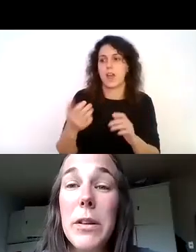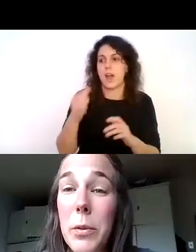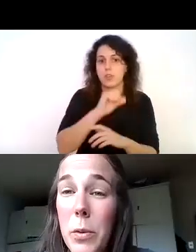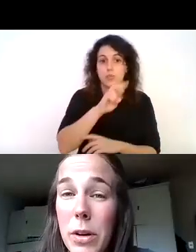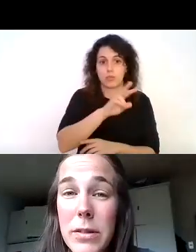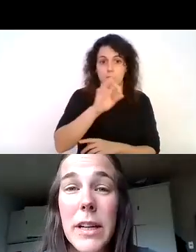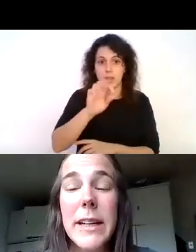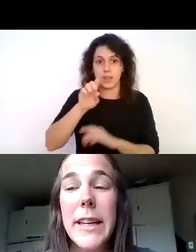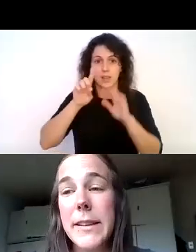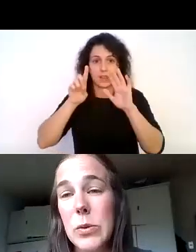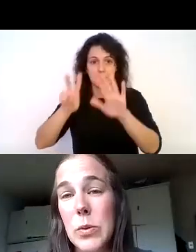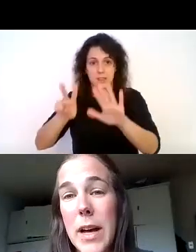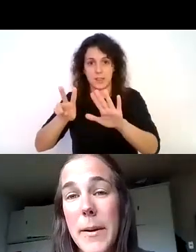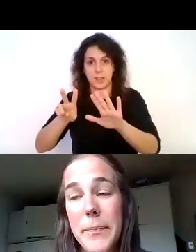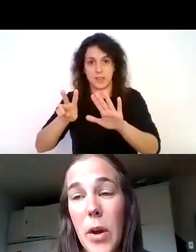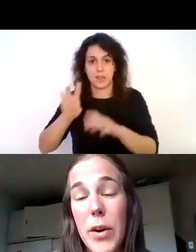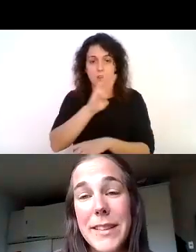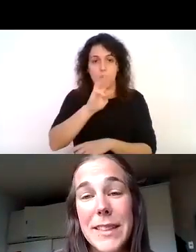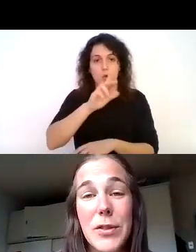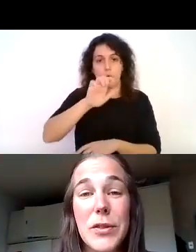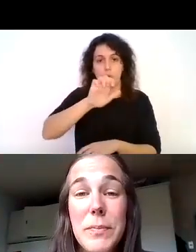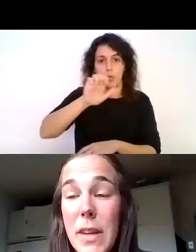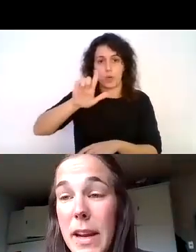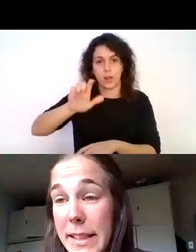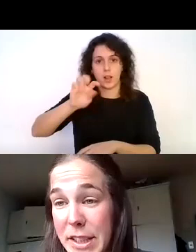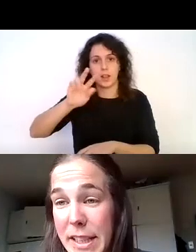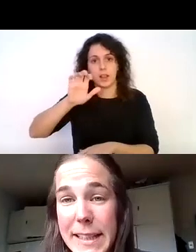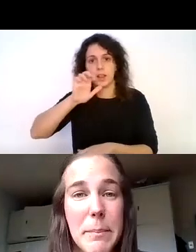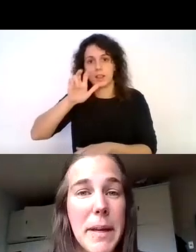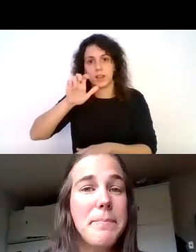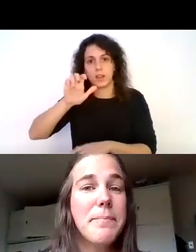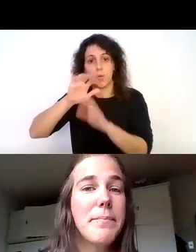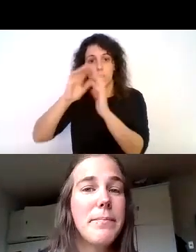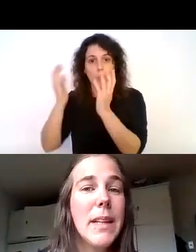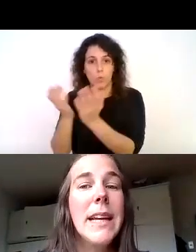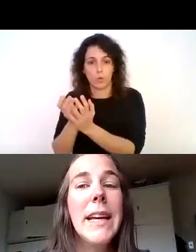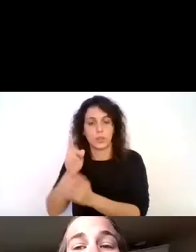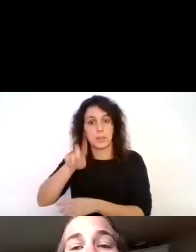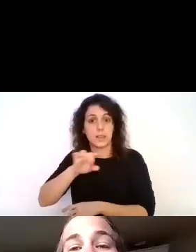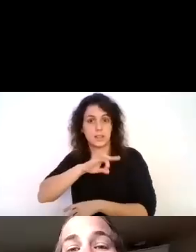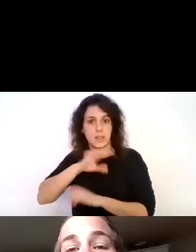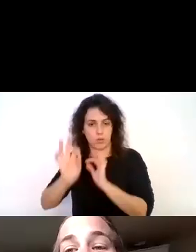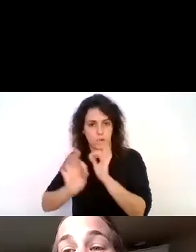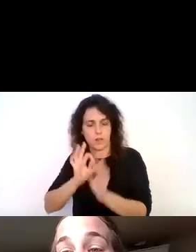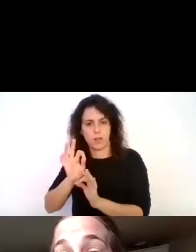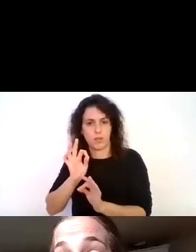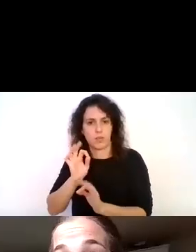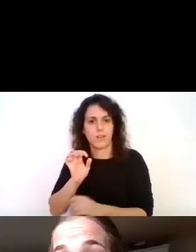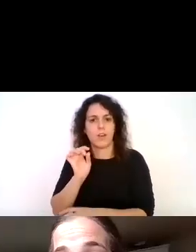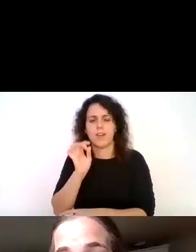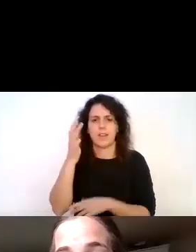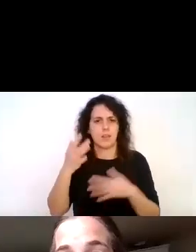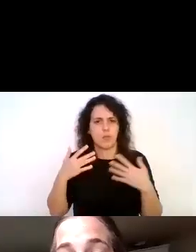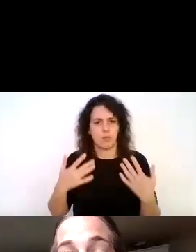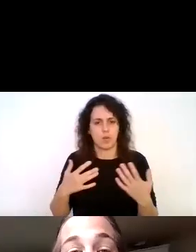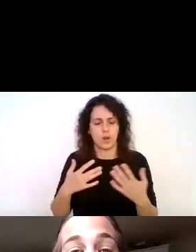que es una organización de chile también y con la idea de abrir